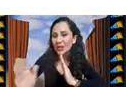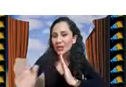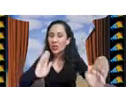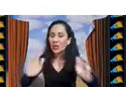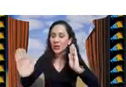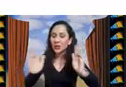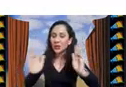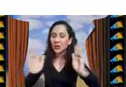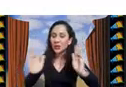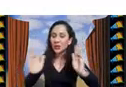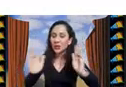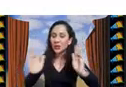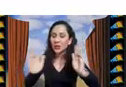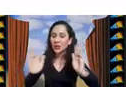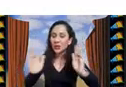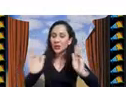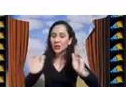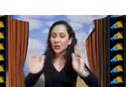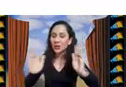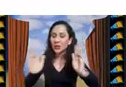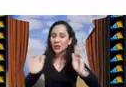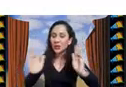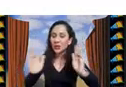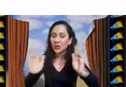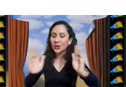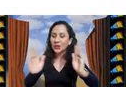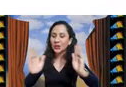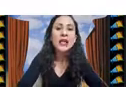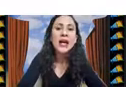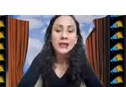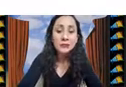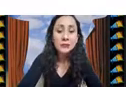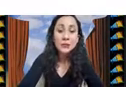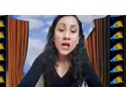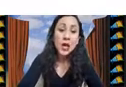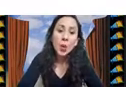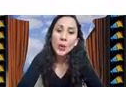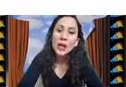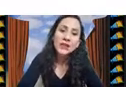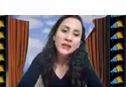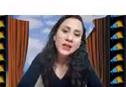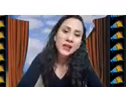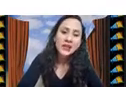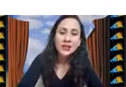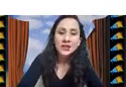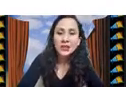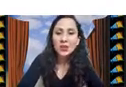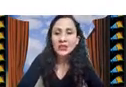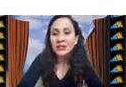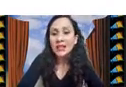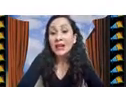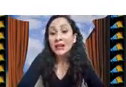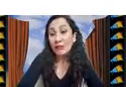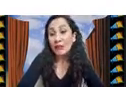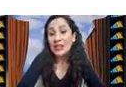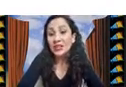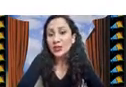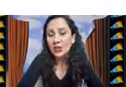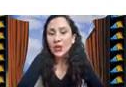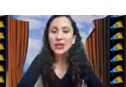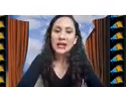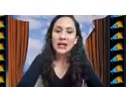contradicen entre una y otra instancia que al parecer tienen características similares una vez que hicimos esta